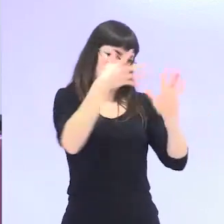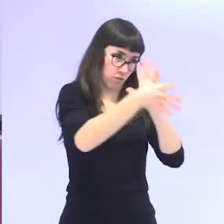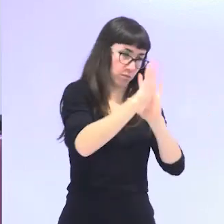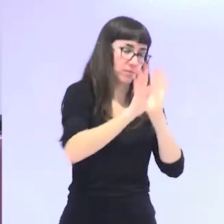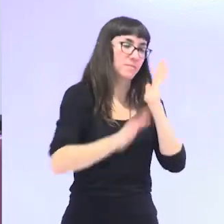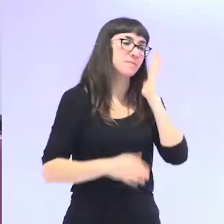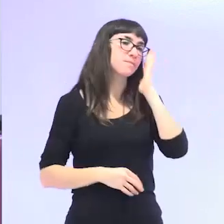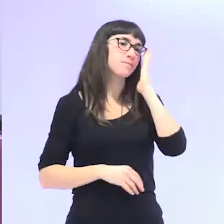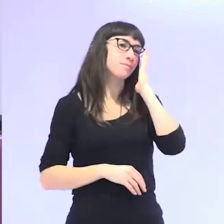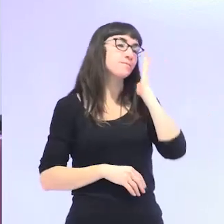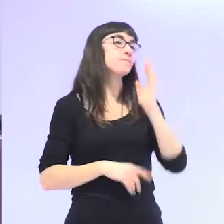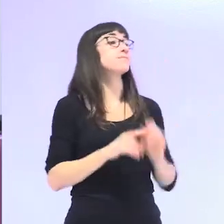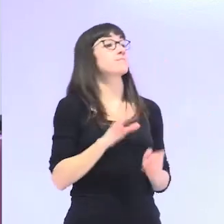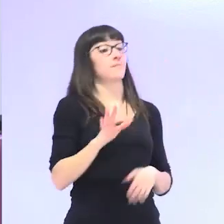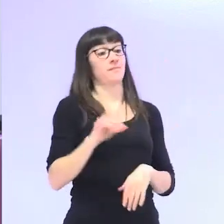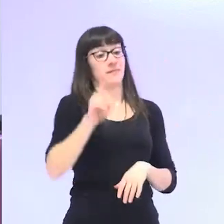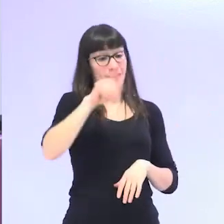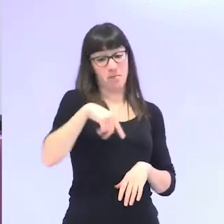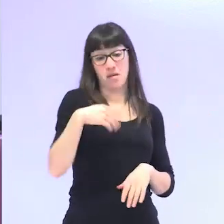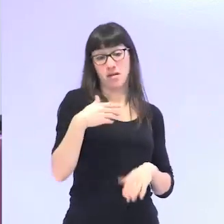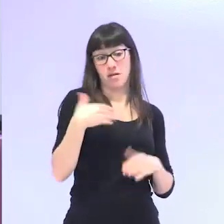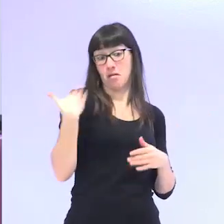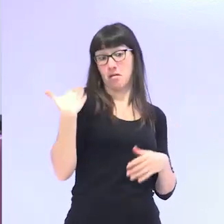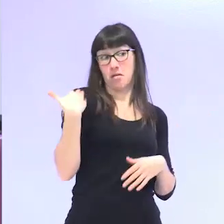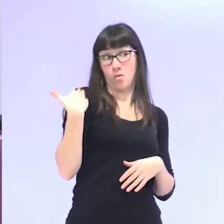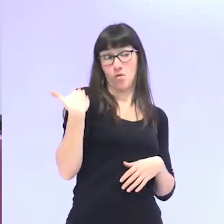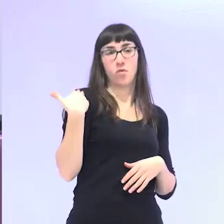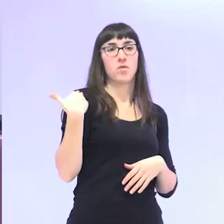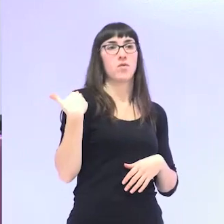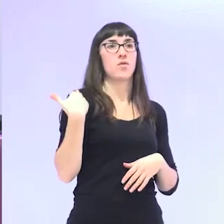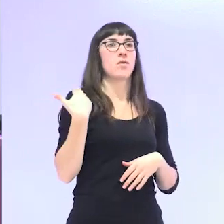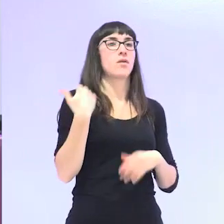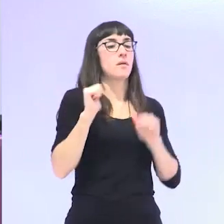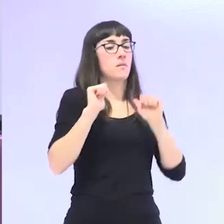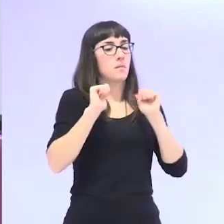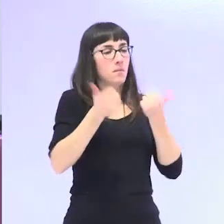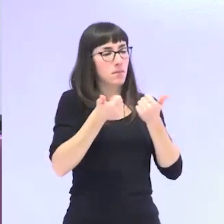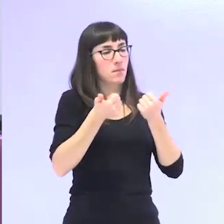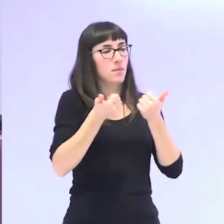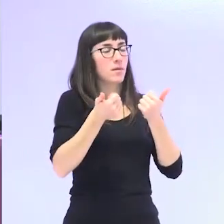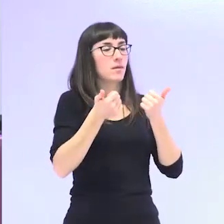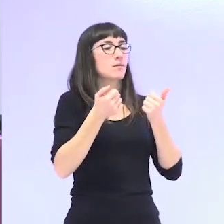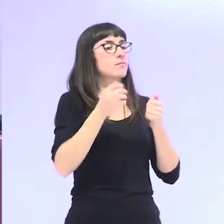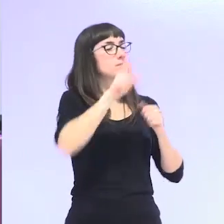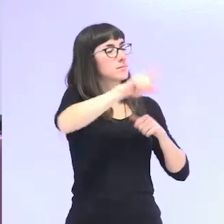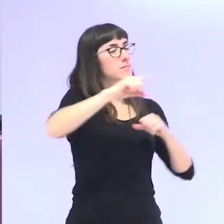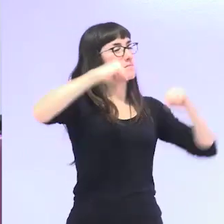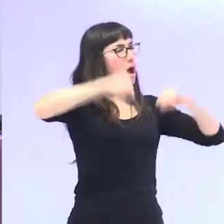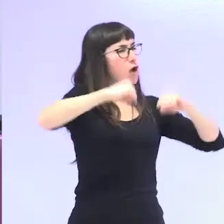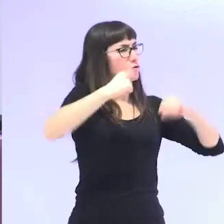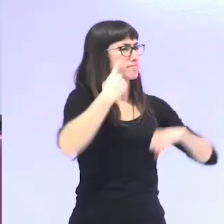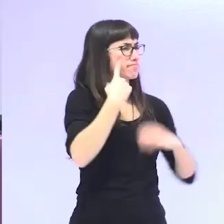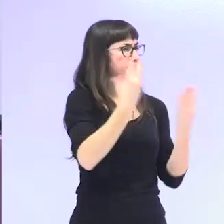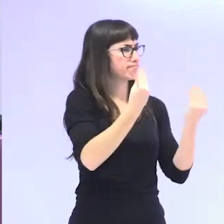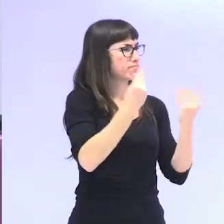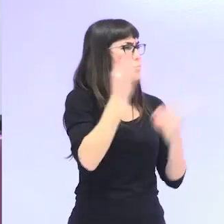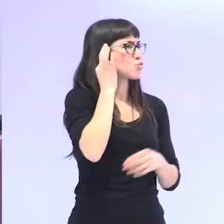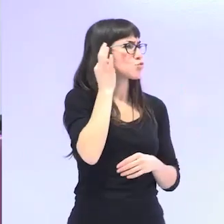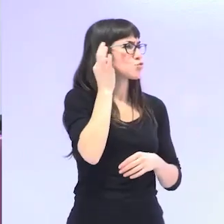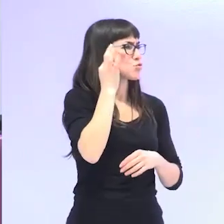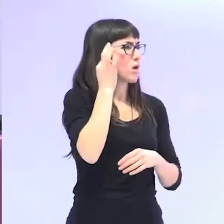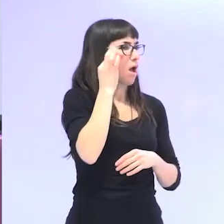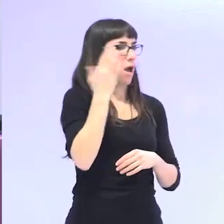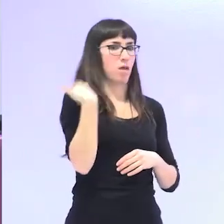Igualmente, ha sido hasta fechas muy recientes cuando se ha empezado a investigar la feminización de la vejez. Sin embargo,